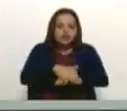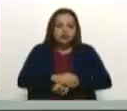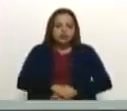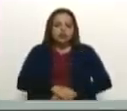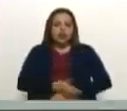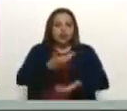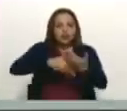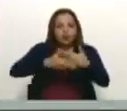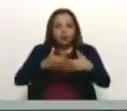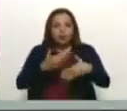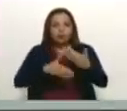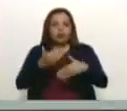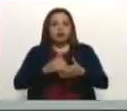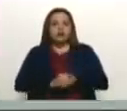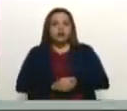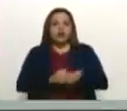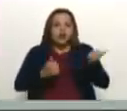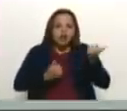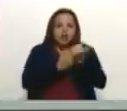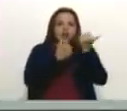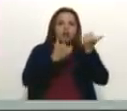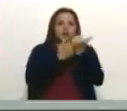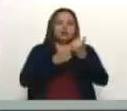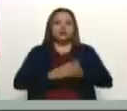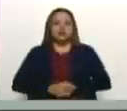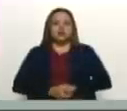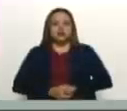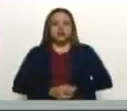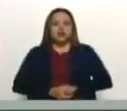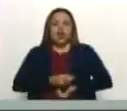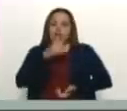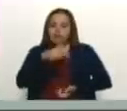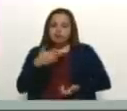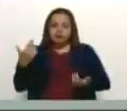cooperación, solidaridad, complementación.